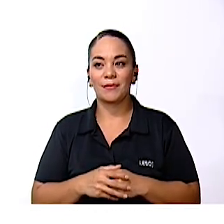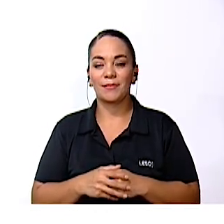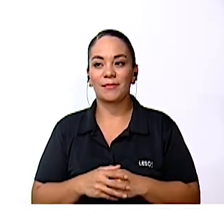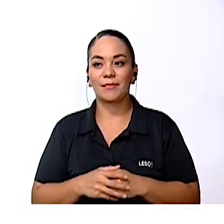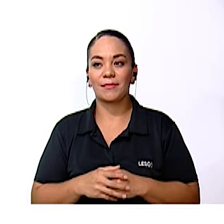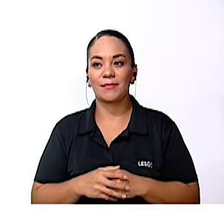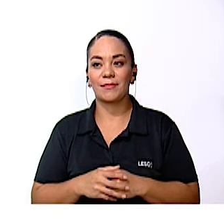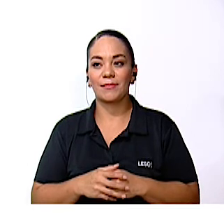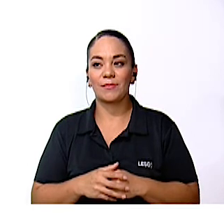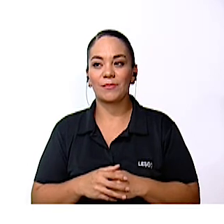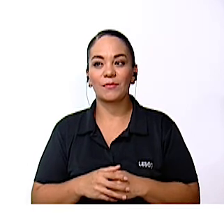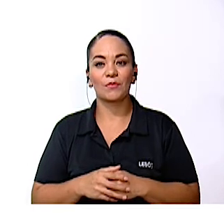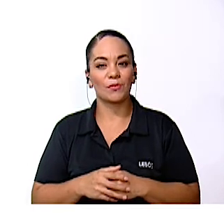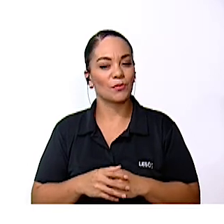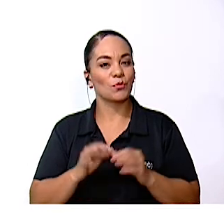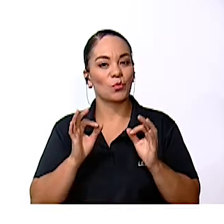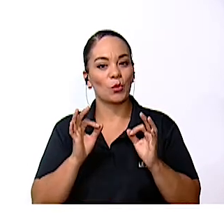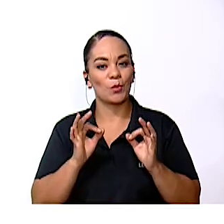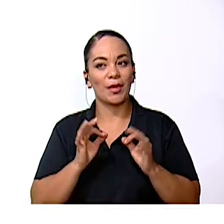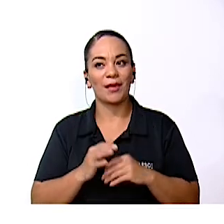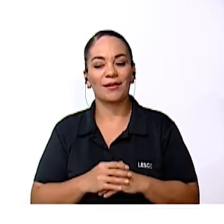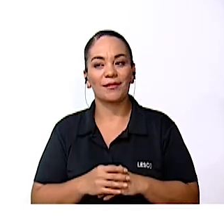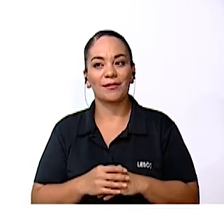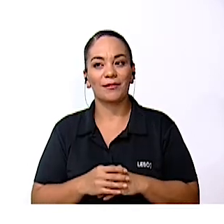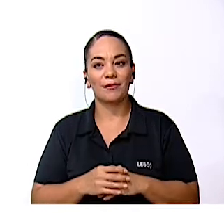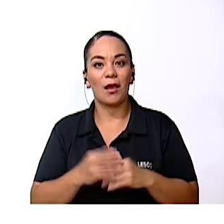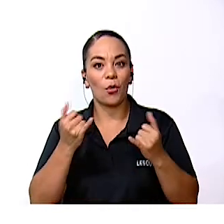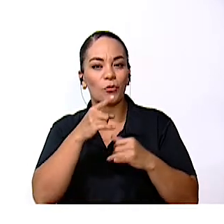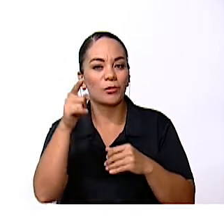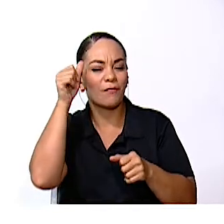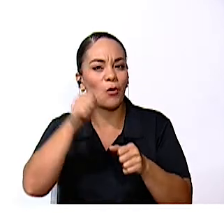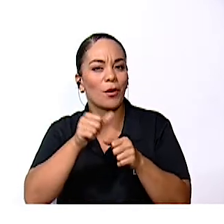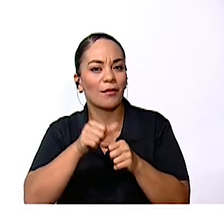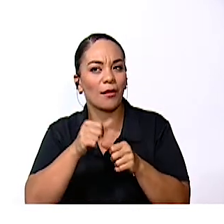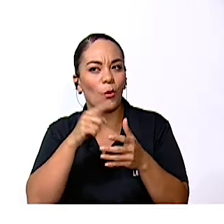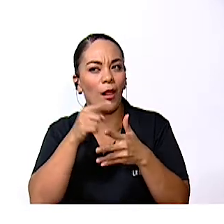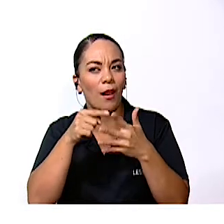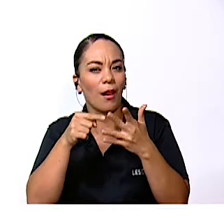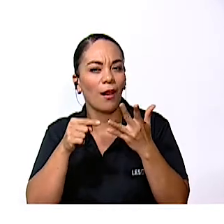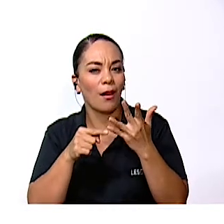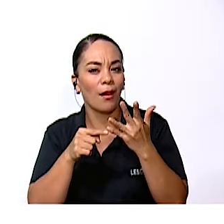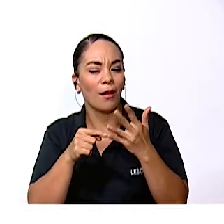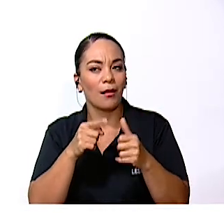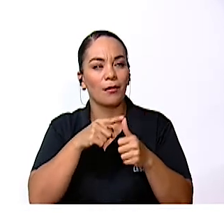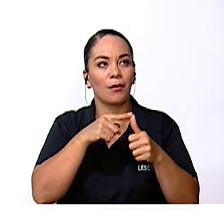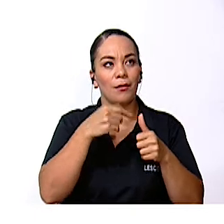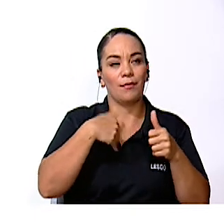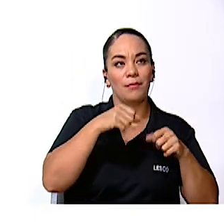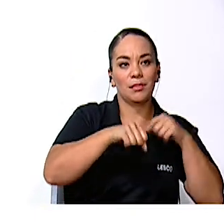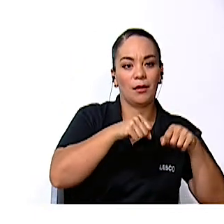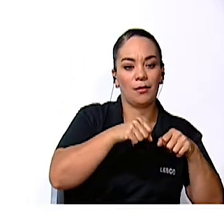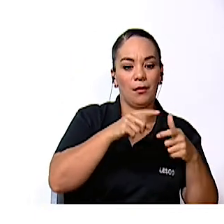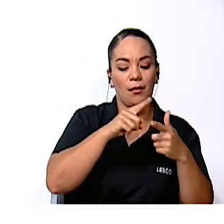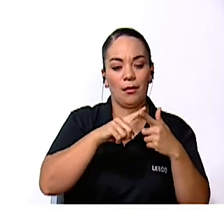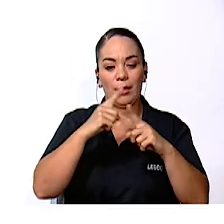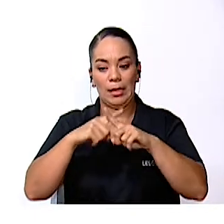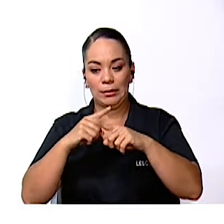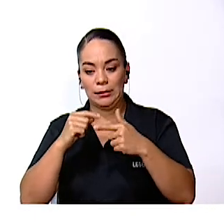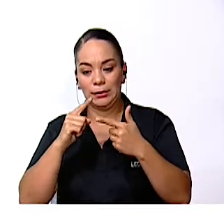Ok Niños de la escuela Vamos A ver si lo logramos Bici X